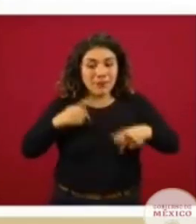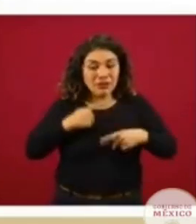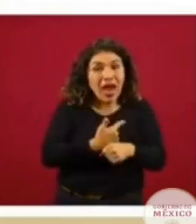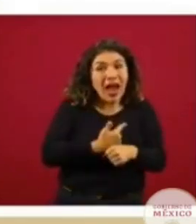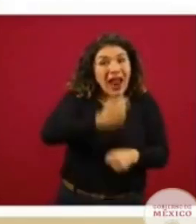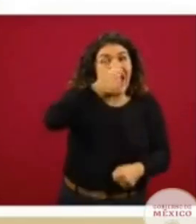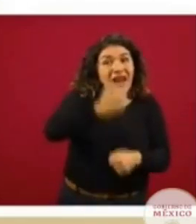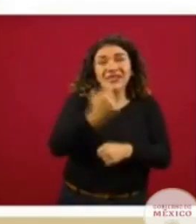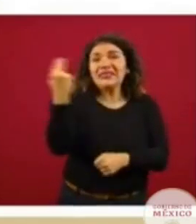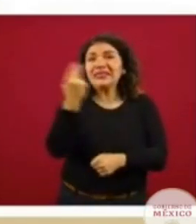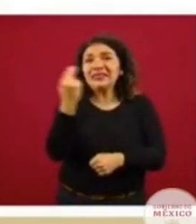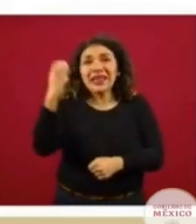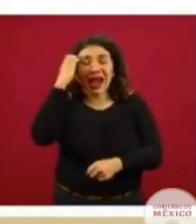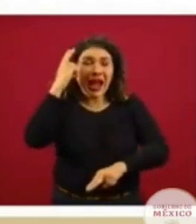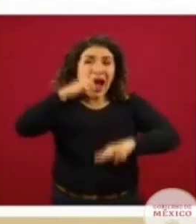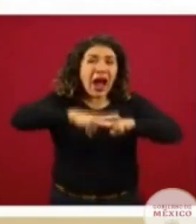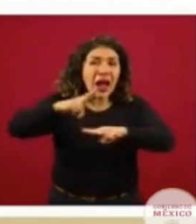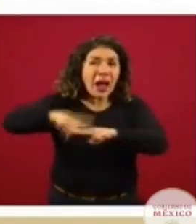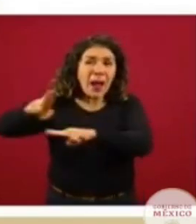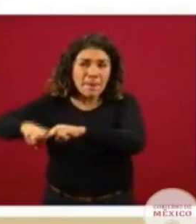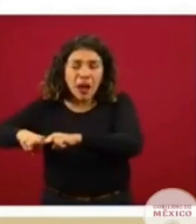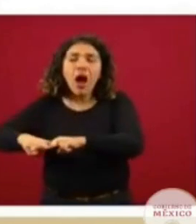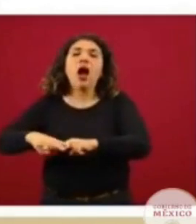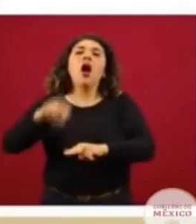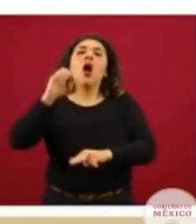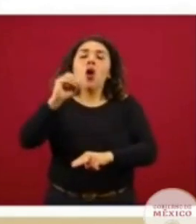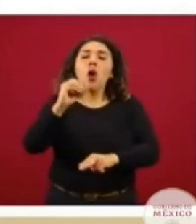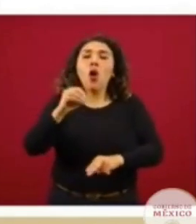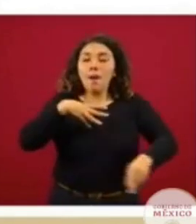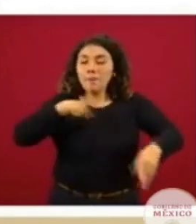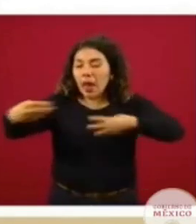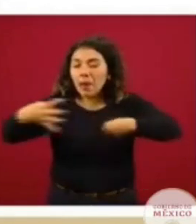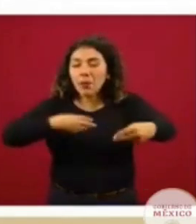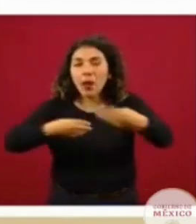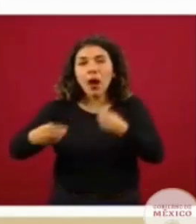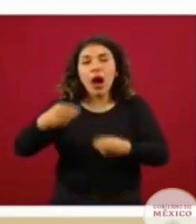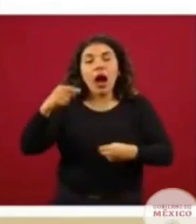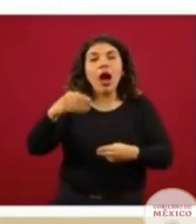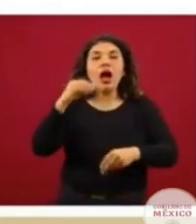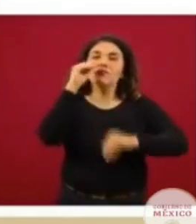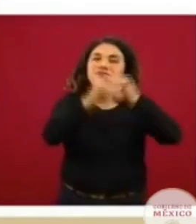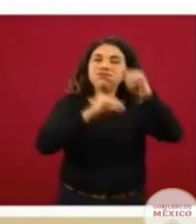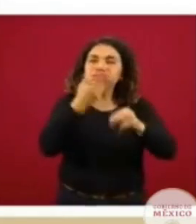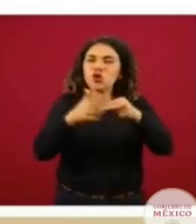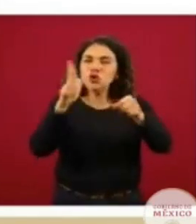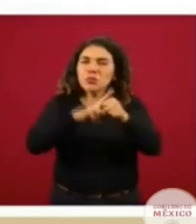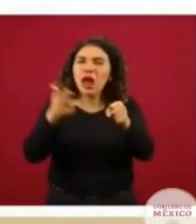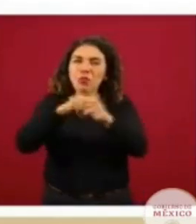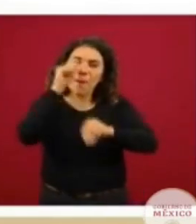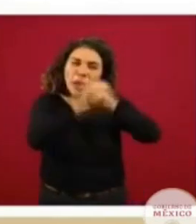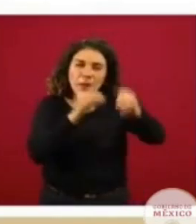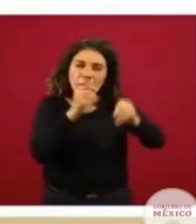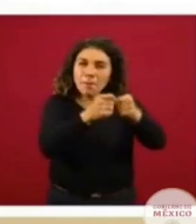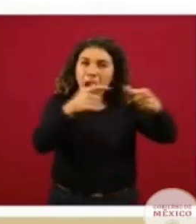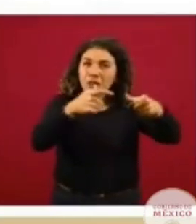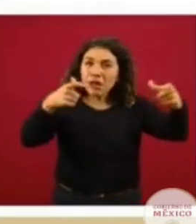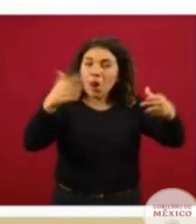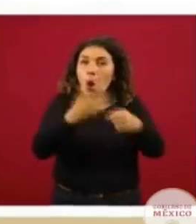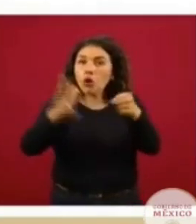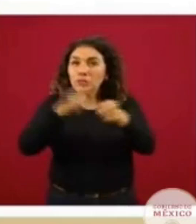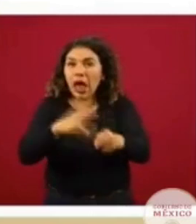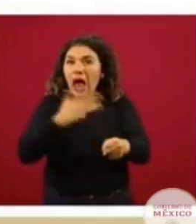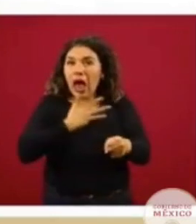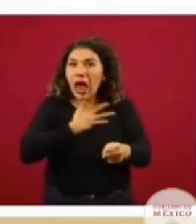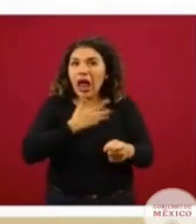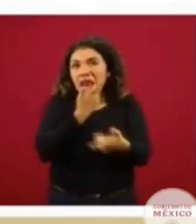graves que requieren estas camas o la velocidad con que se están reconvirtiendo las mismas o expandiendo para siempre